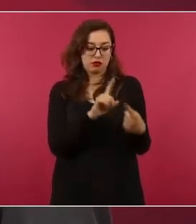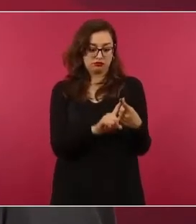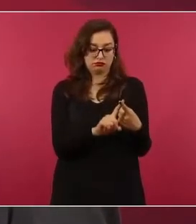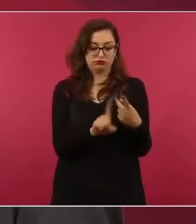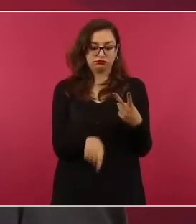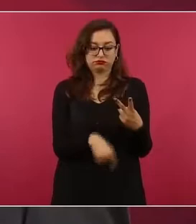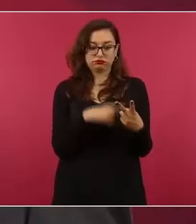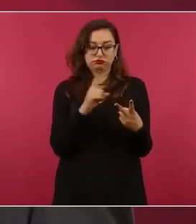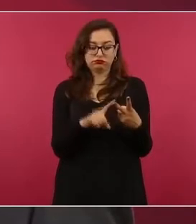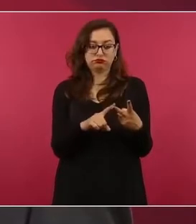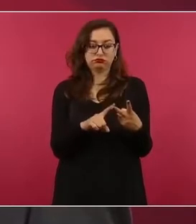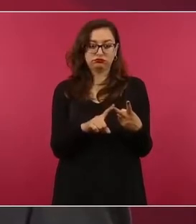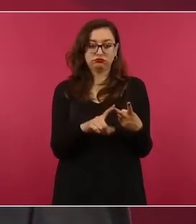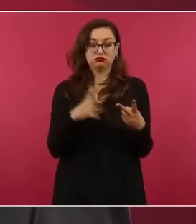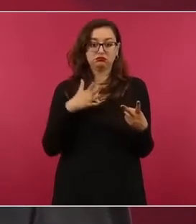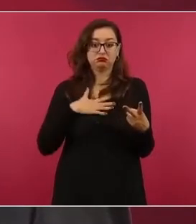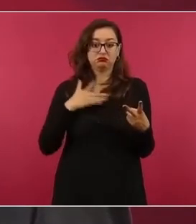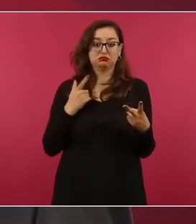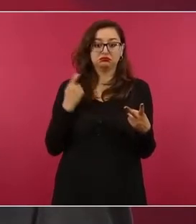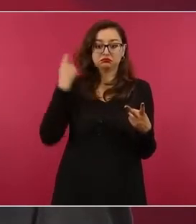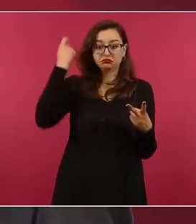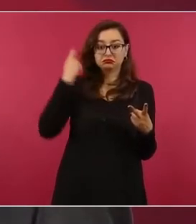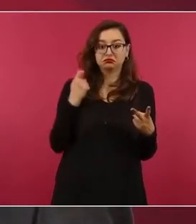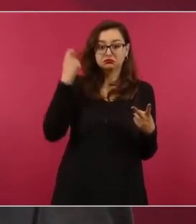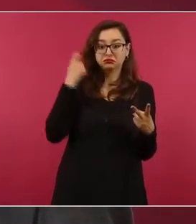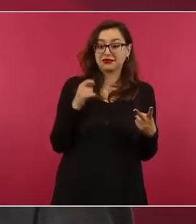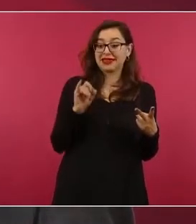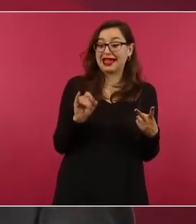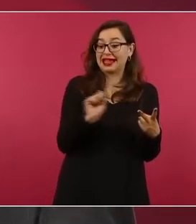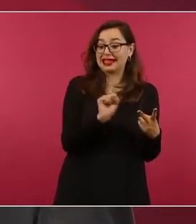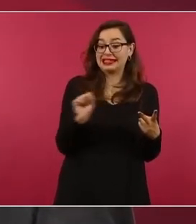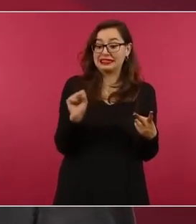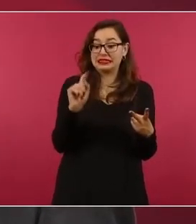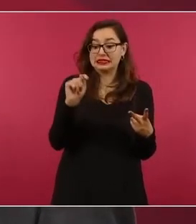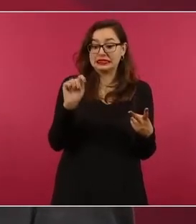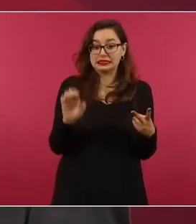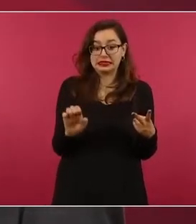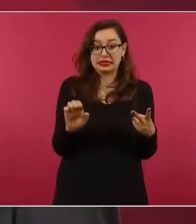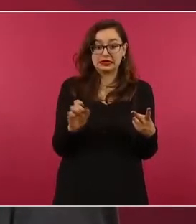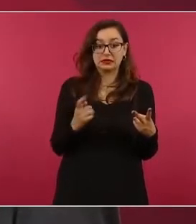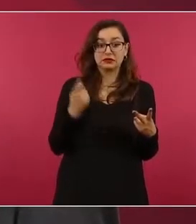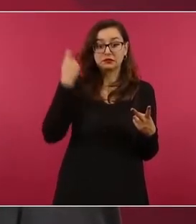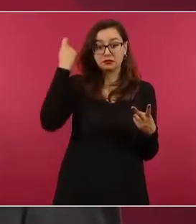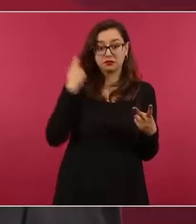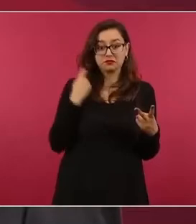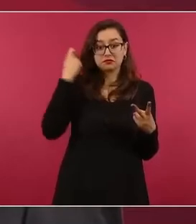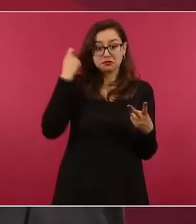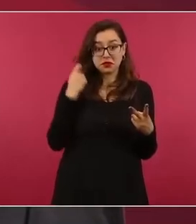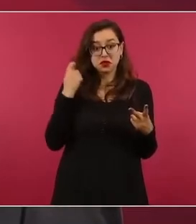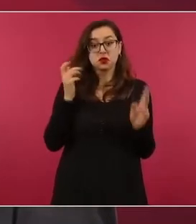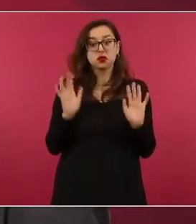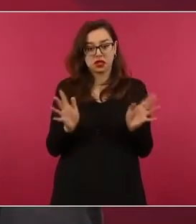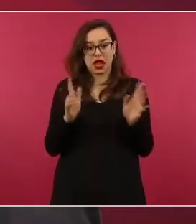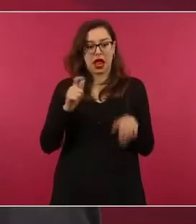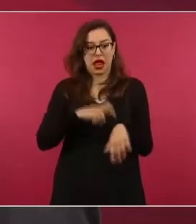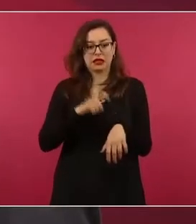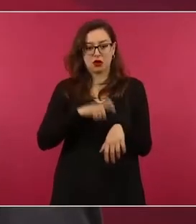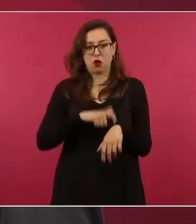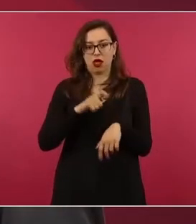mi pensión pensión del Issste, que ya me corresponde,